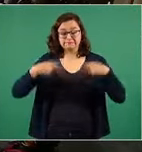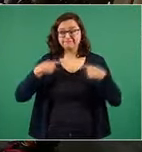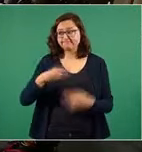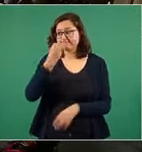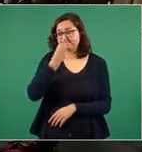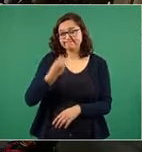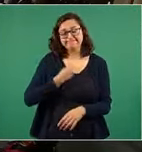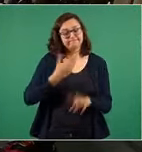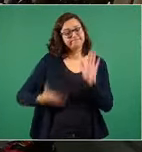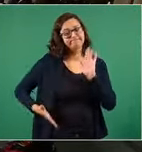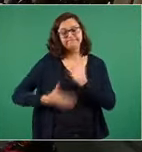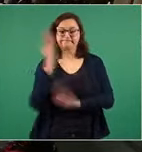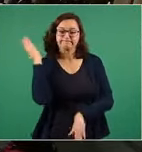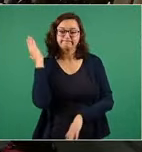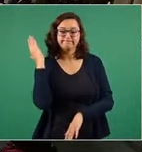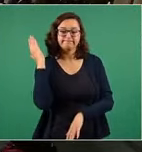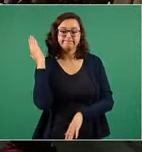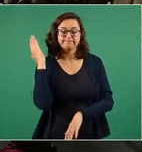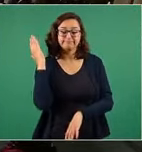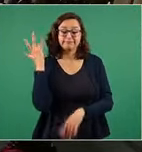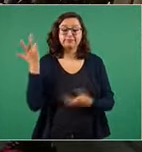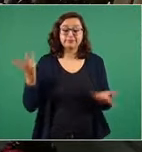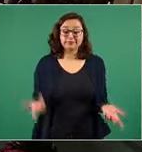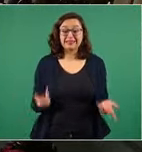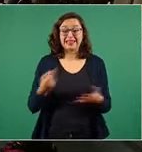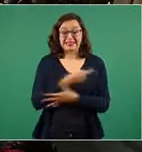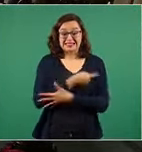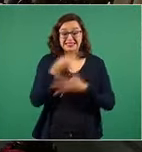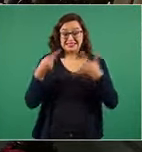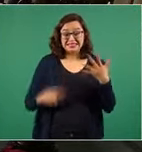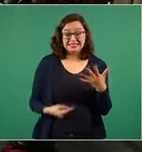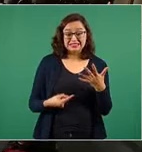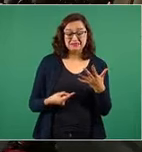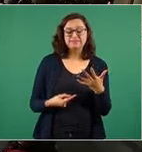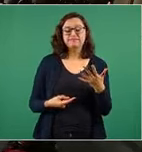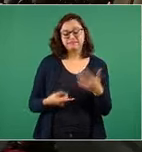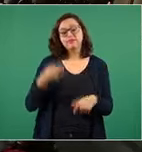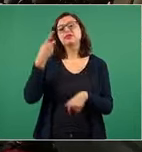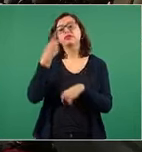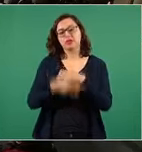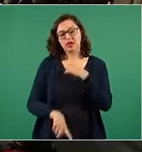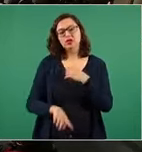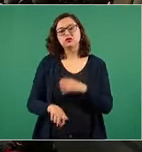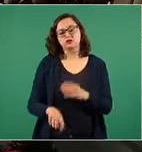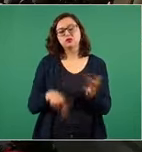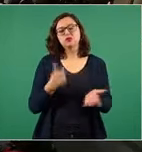Entonces, todo eso afecta